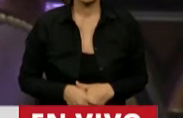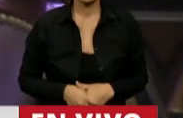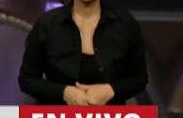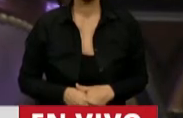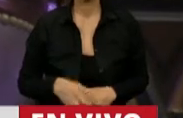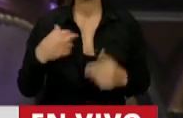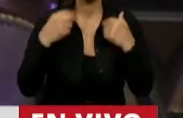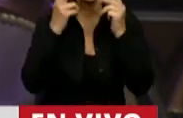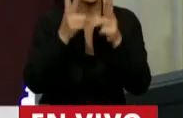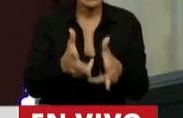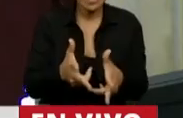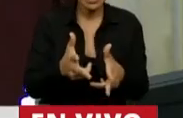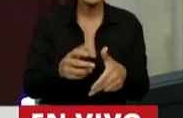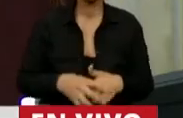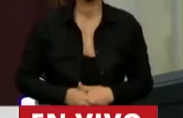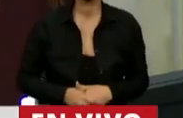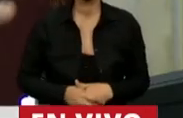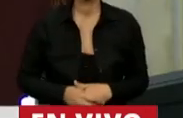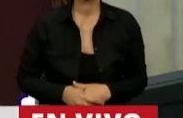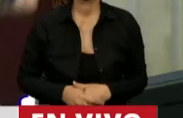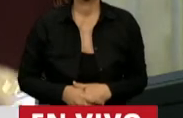¿Cómo escuchemos? eso delenco.